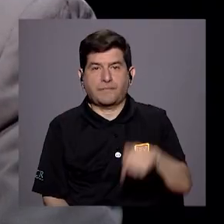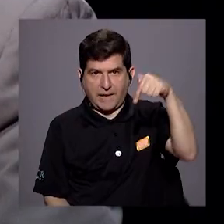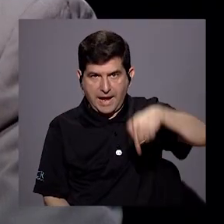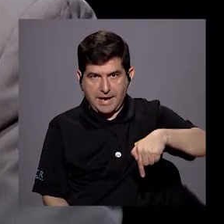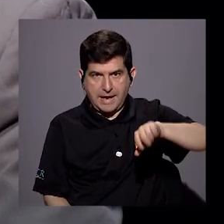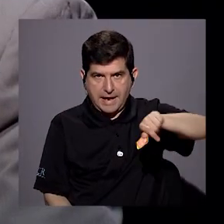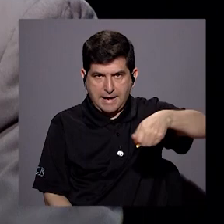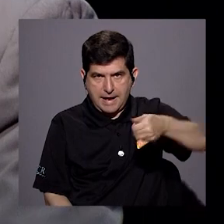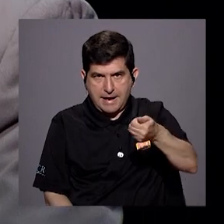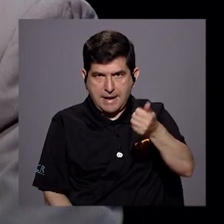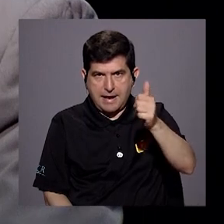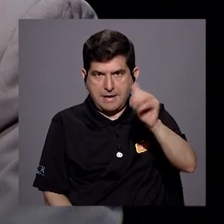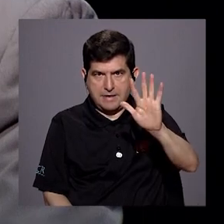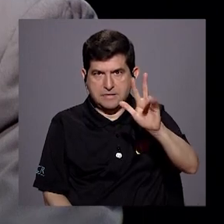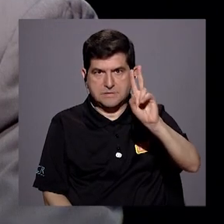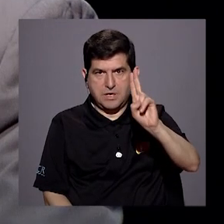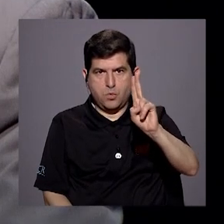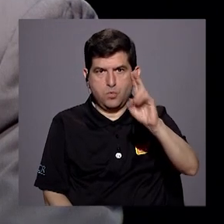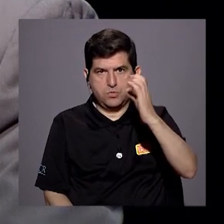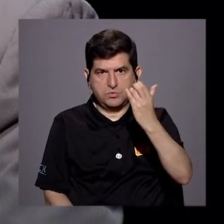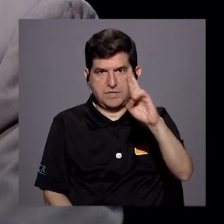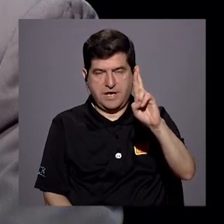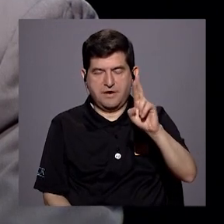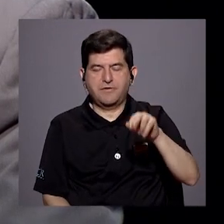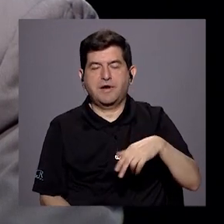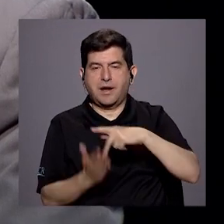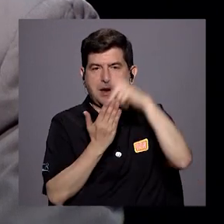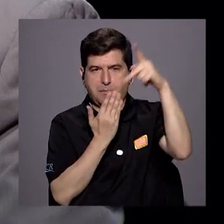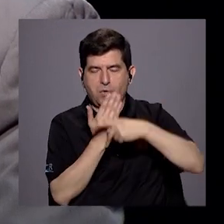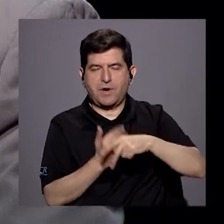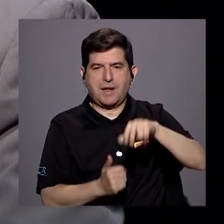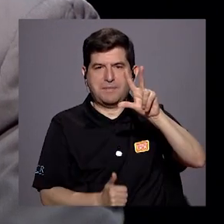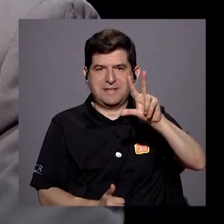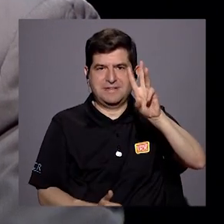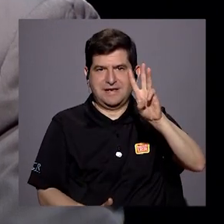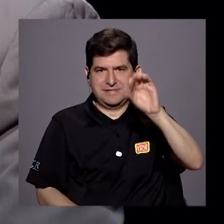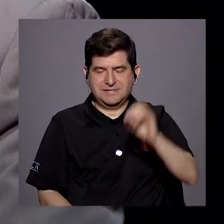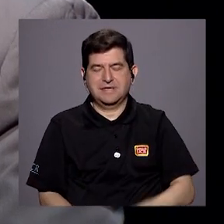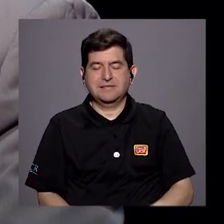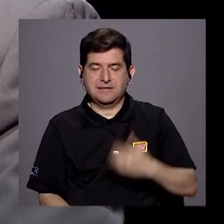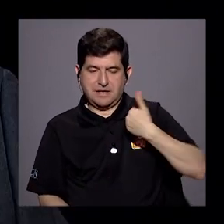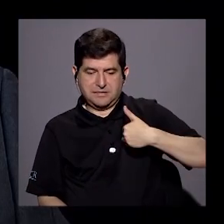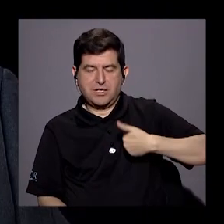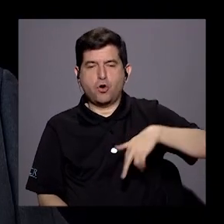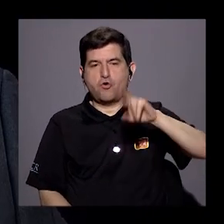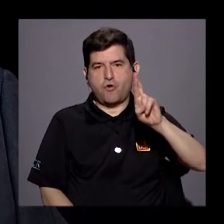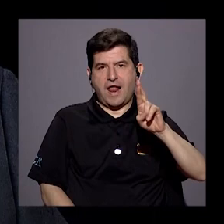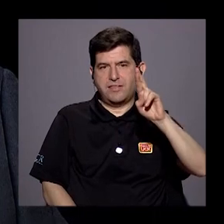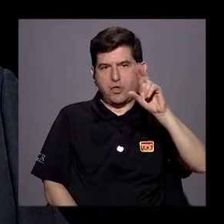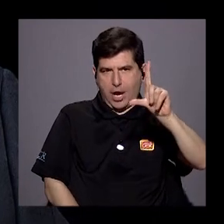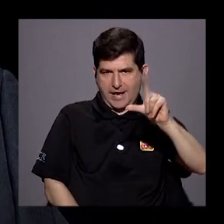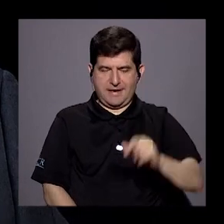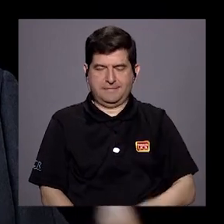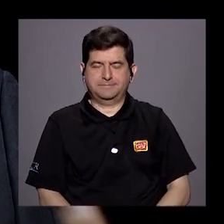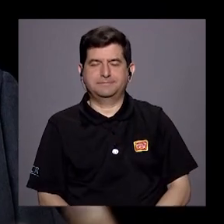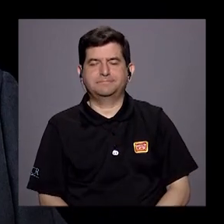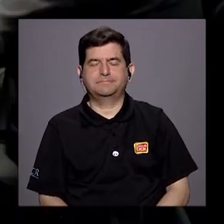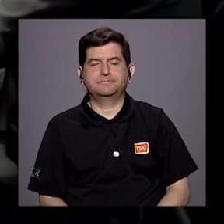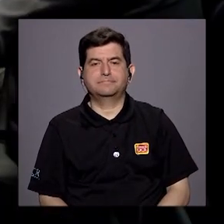Estamos en Canal 15, Universidad de Costa Rica, 360, Rolando Laclea. Don Rolando,